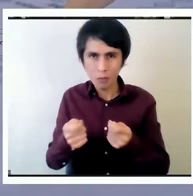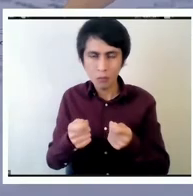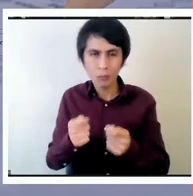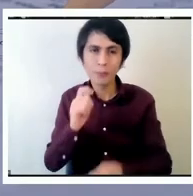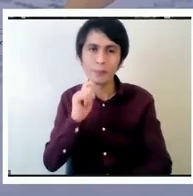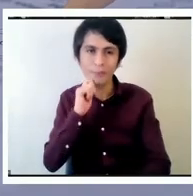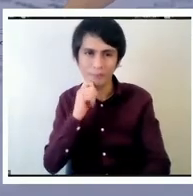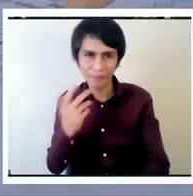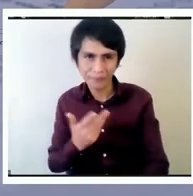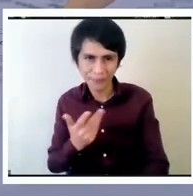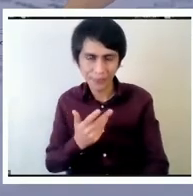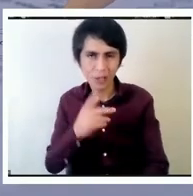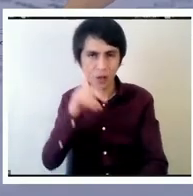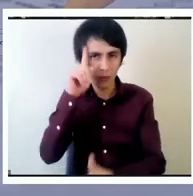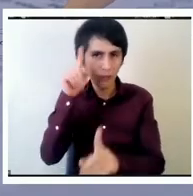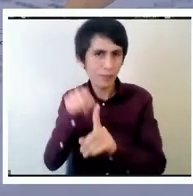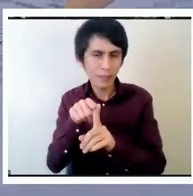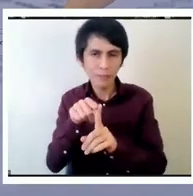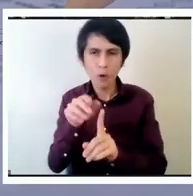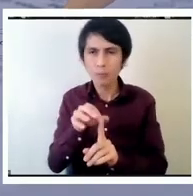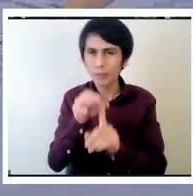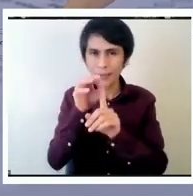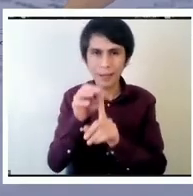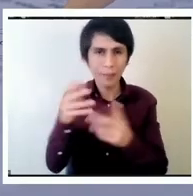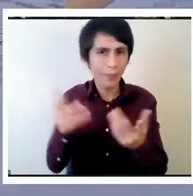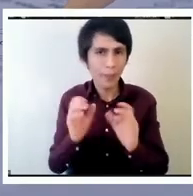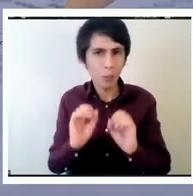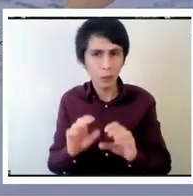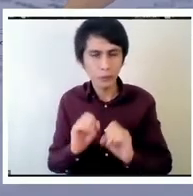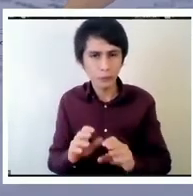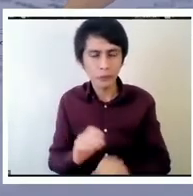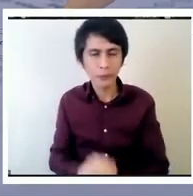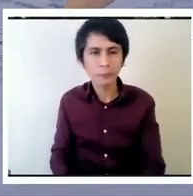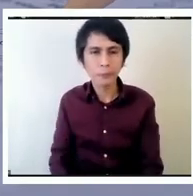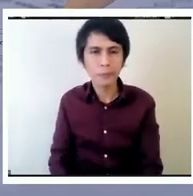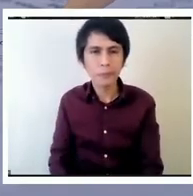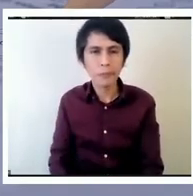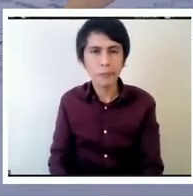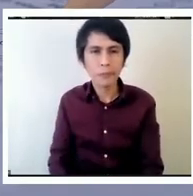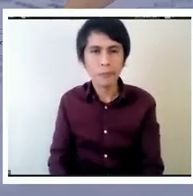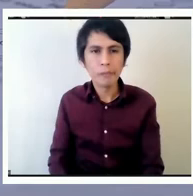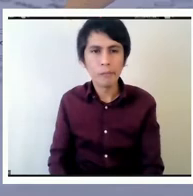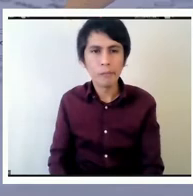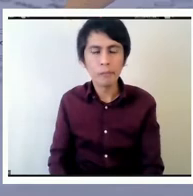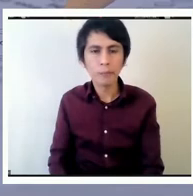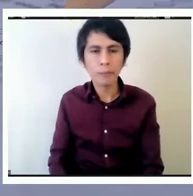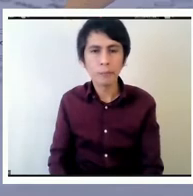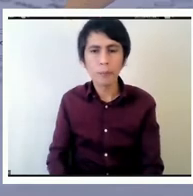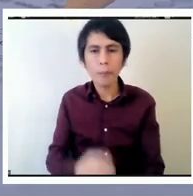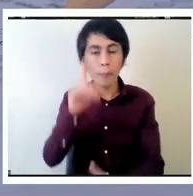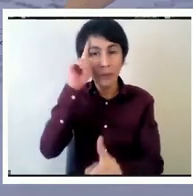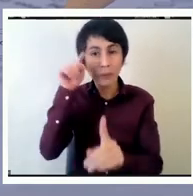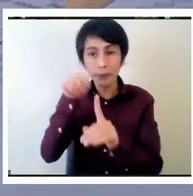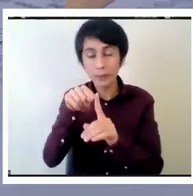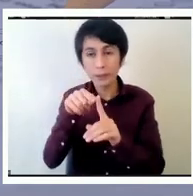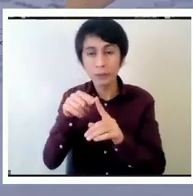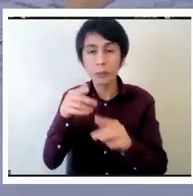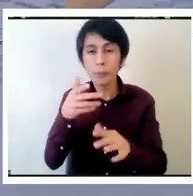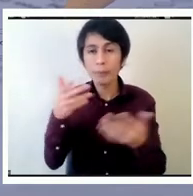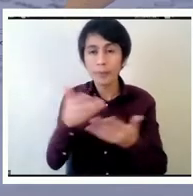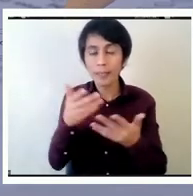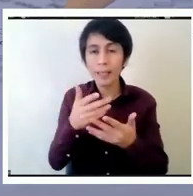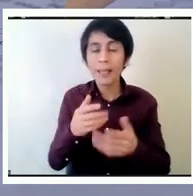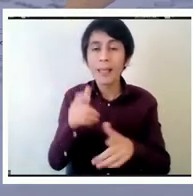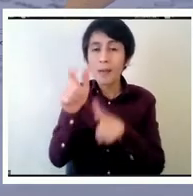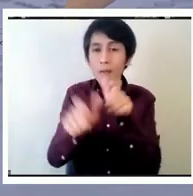el propósito central de la educación cierto y que la idea detrás cierto de este capital humano